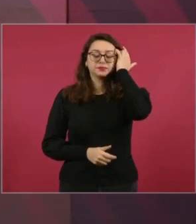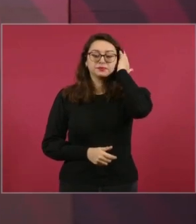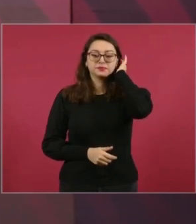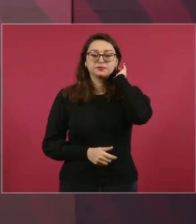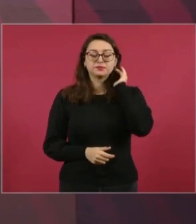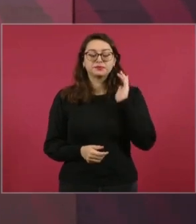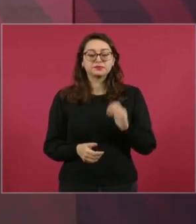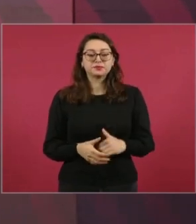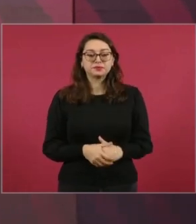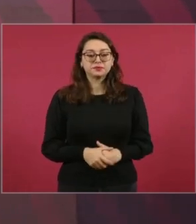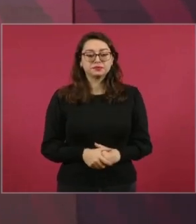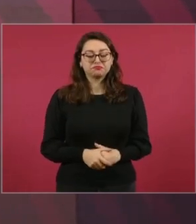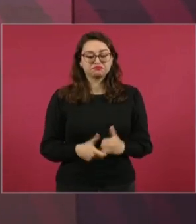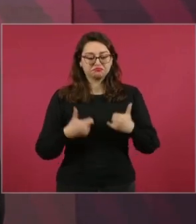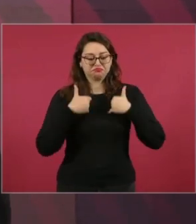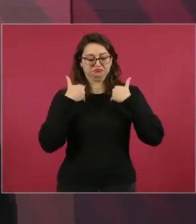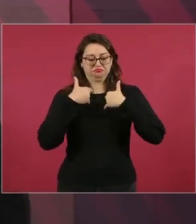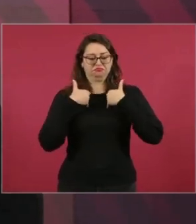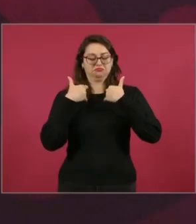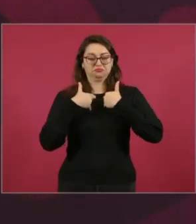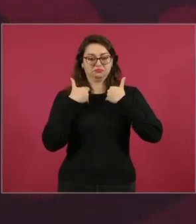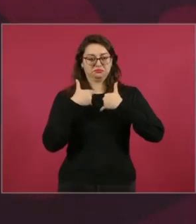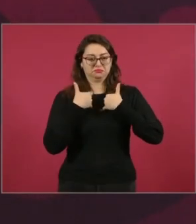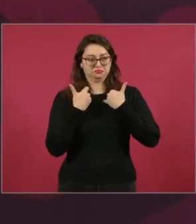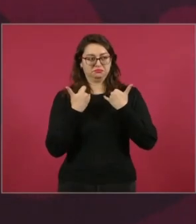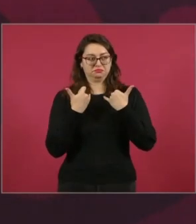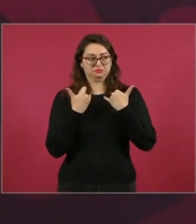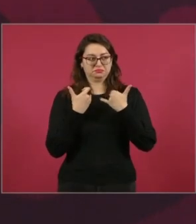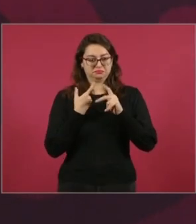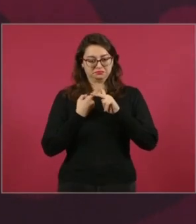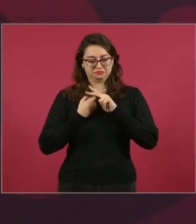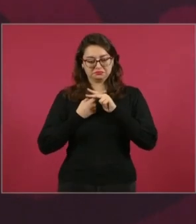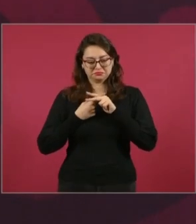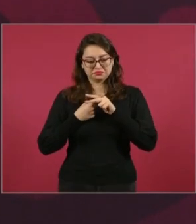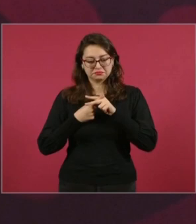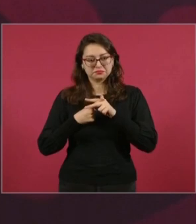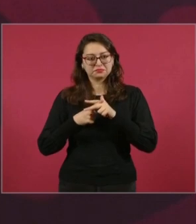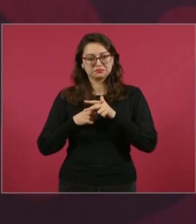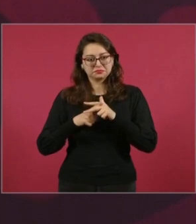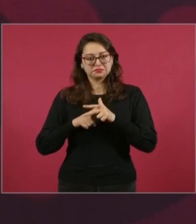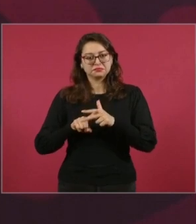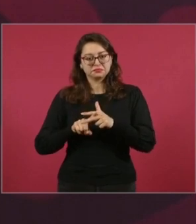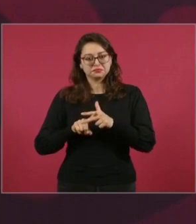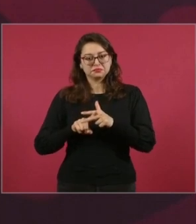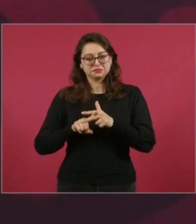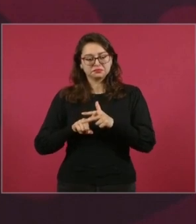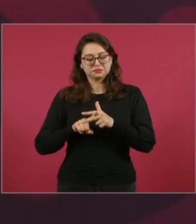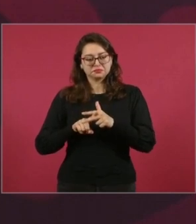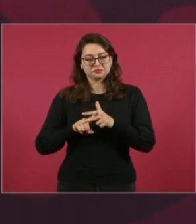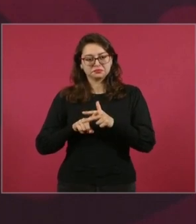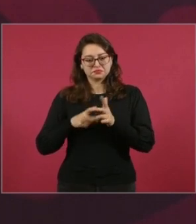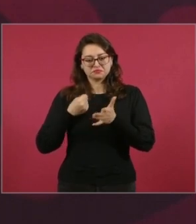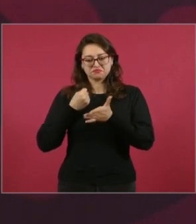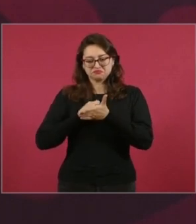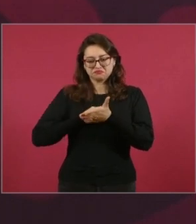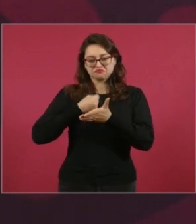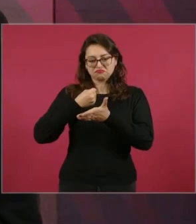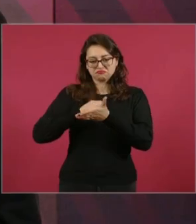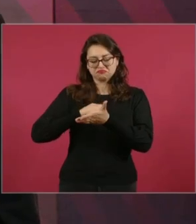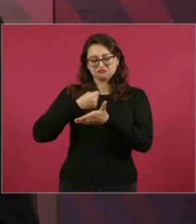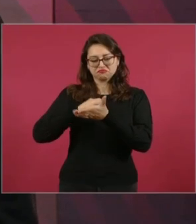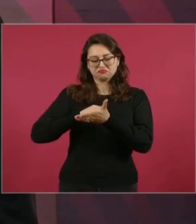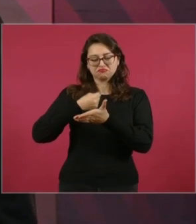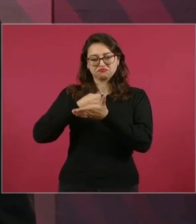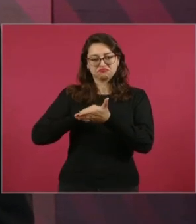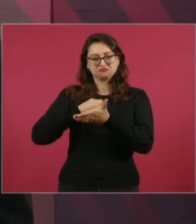Y estando joven, eso los que están en la lucha social, los que